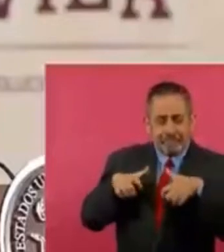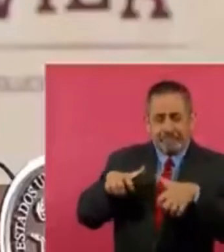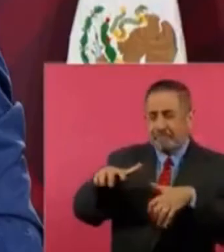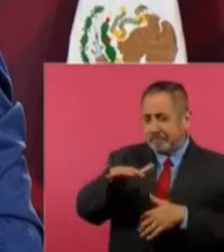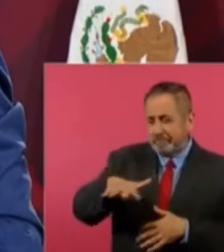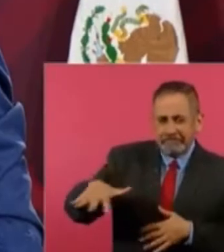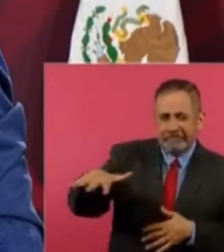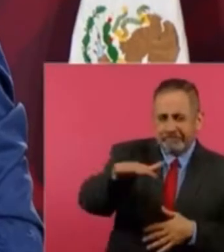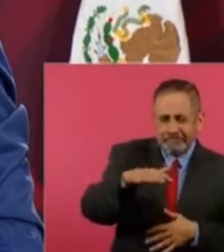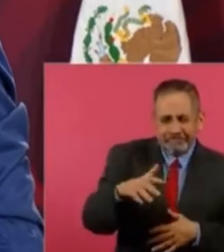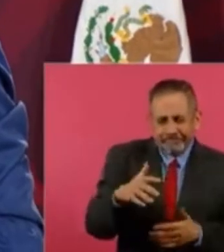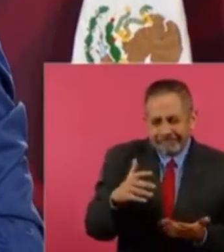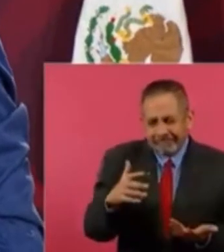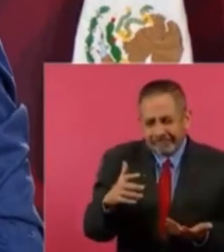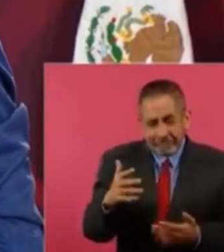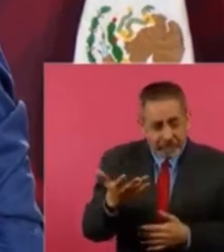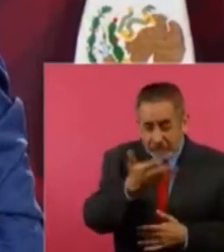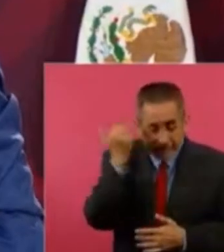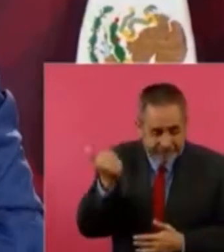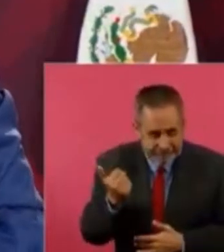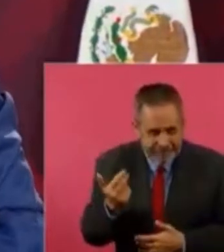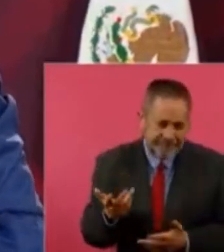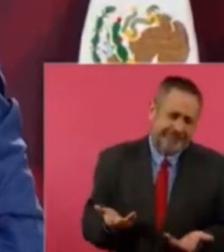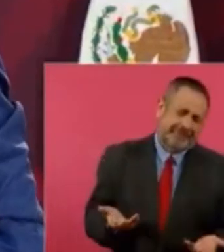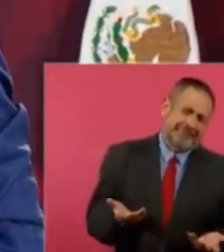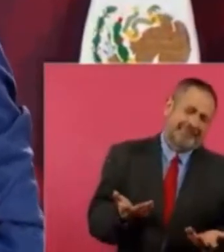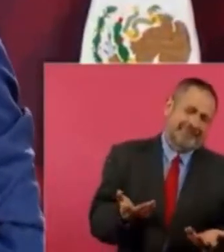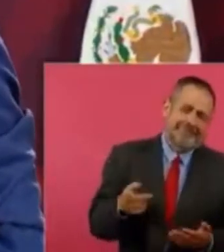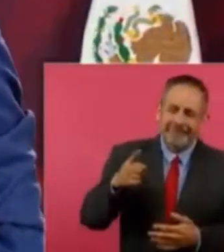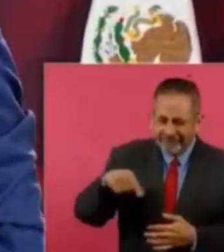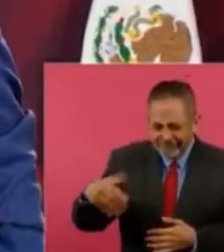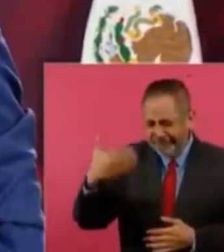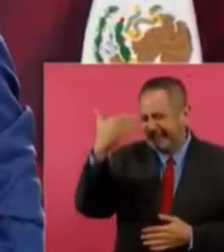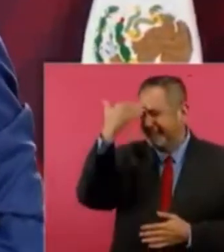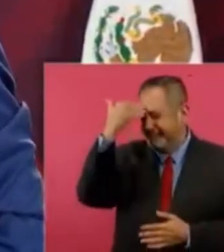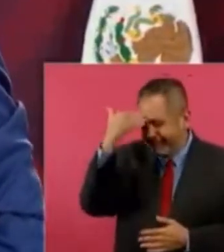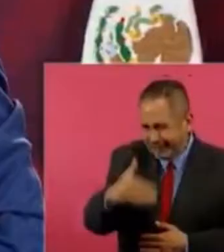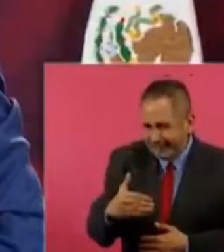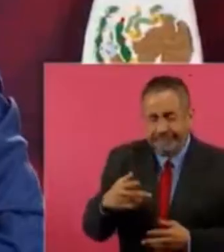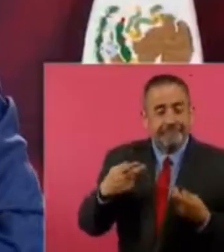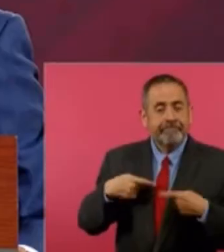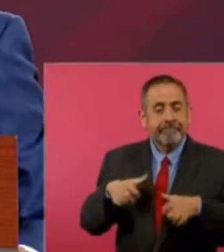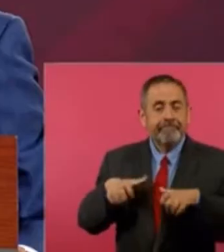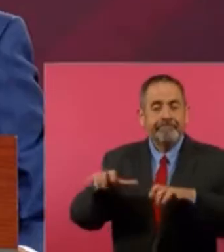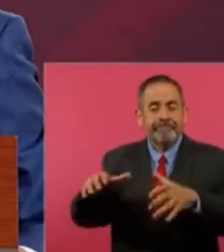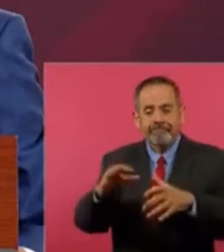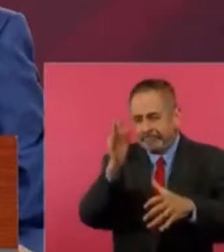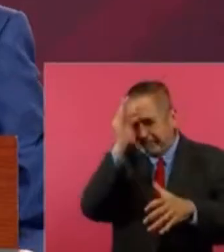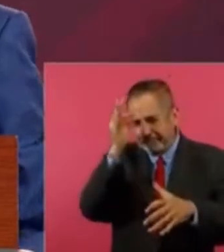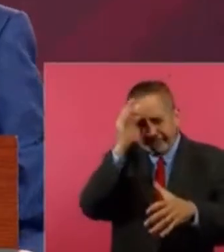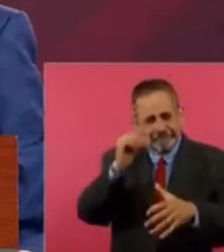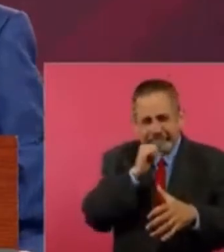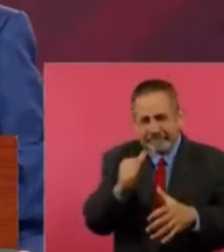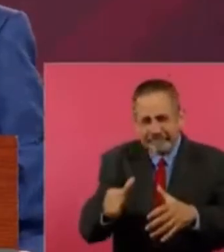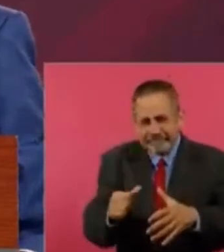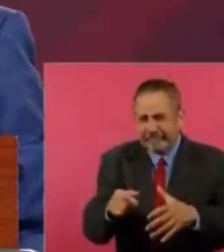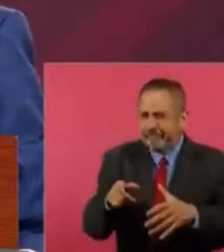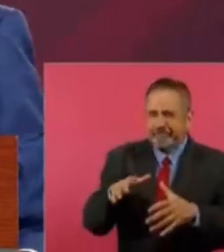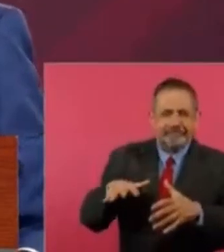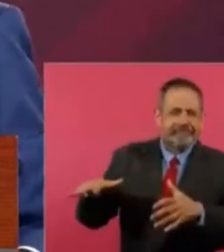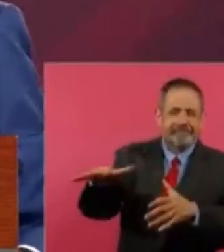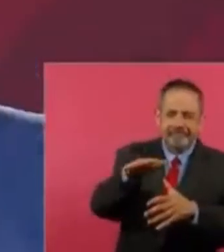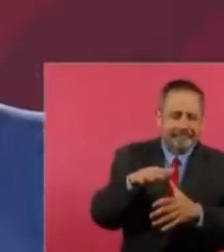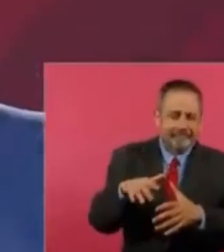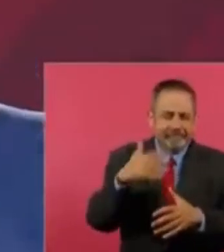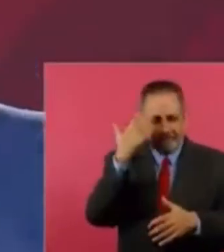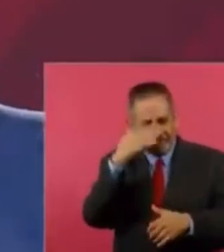El presidente Andrés Manuel López Obrador dio a conocer que aceptará la resolución del INE en cuanto a las medidas cautelares para evitar los dichos en la